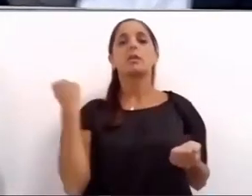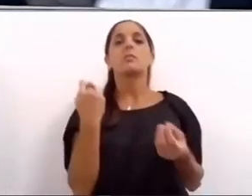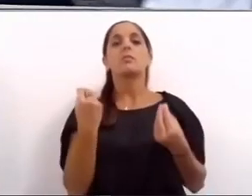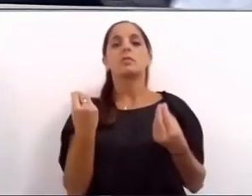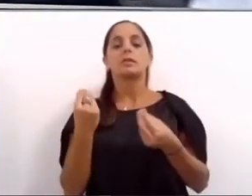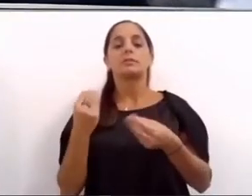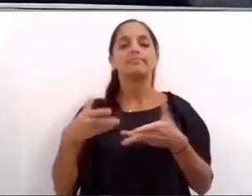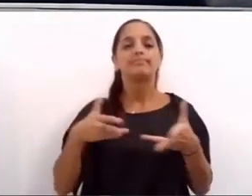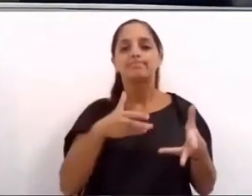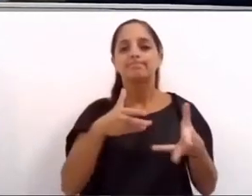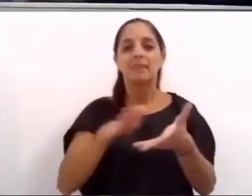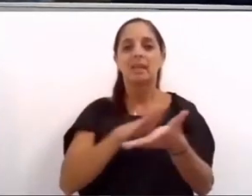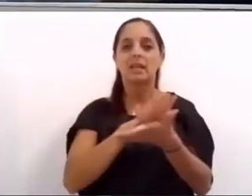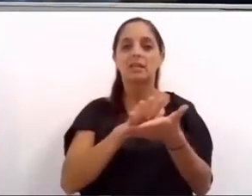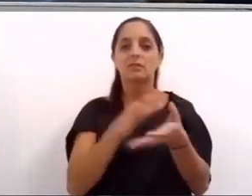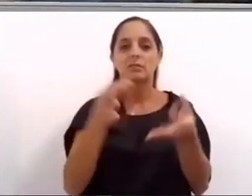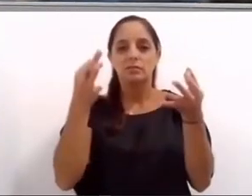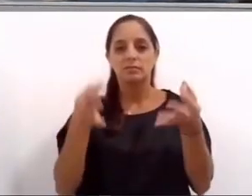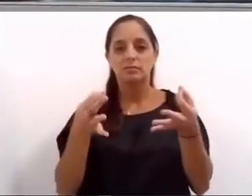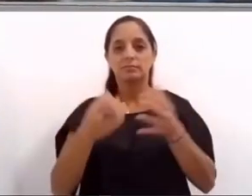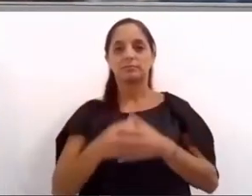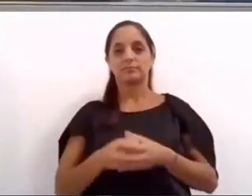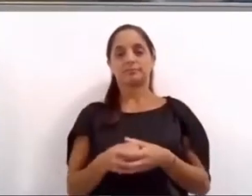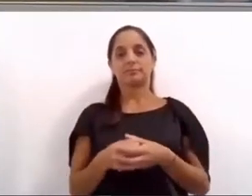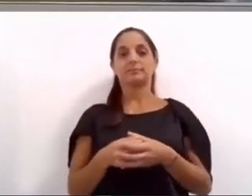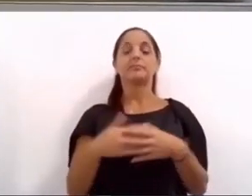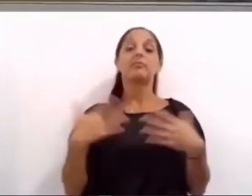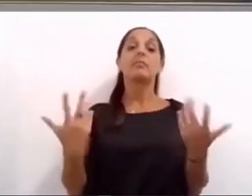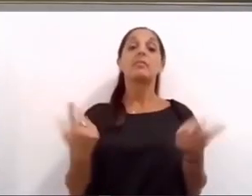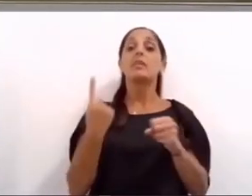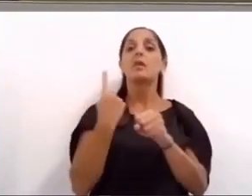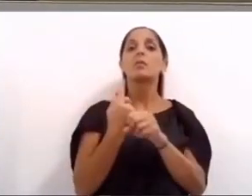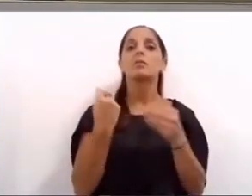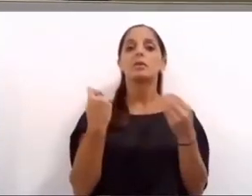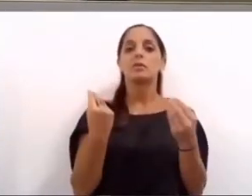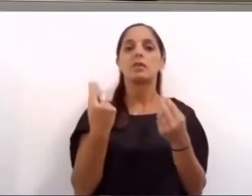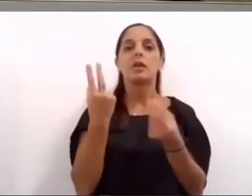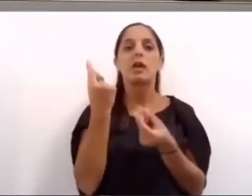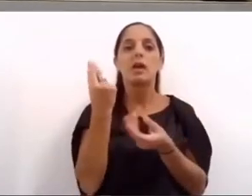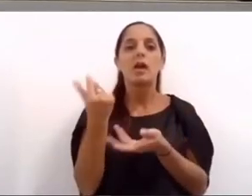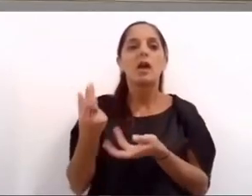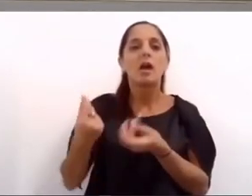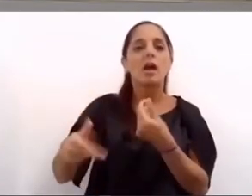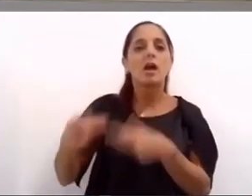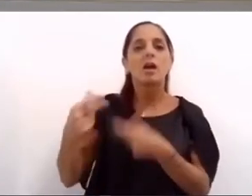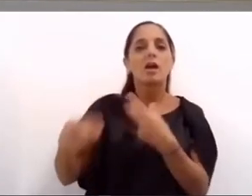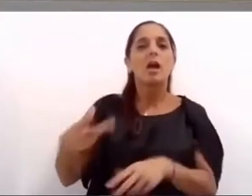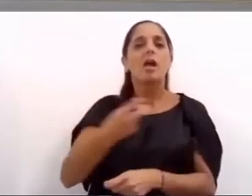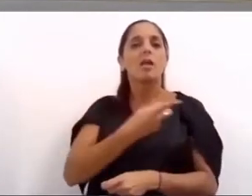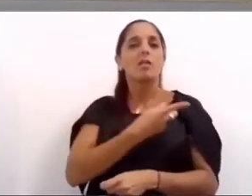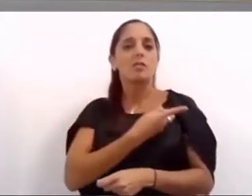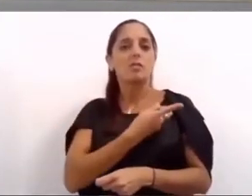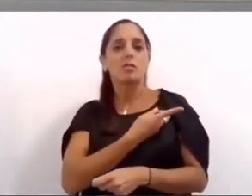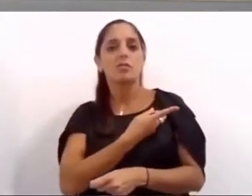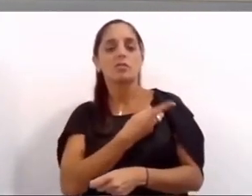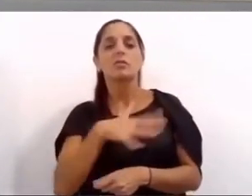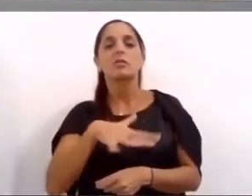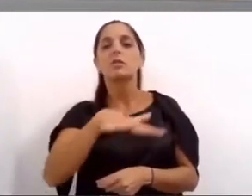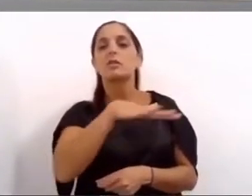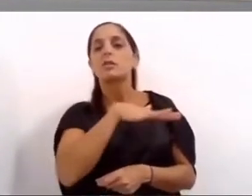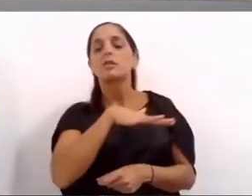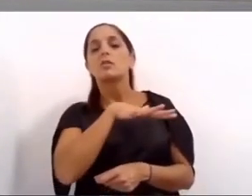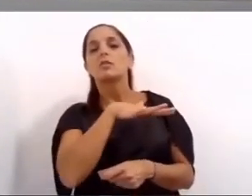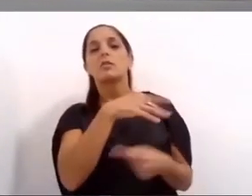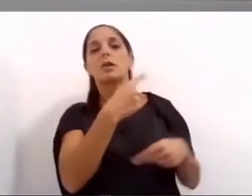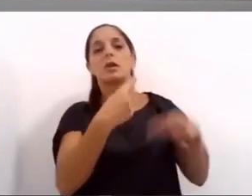recorrido en primer lugar nos dedicamos a reorientar los gastos donde más falta nacen revisamos el esquema de horas extra